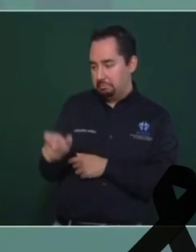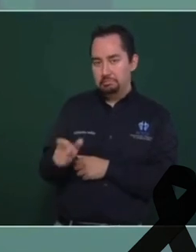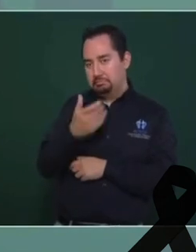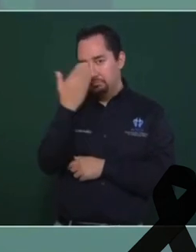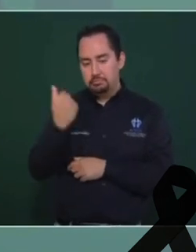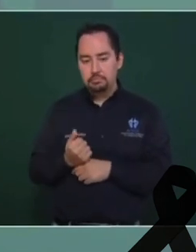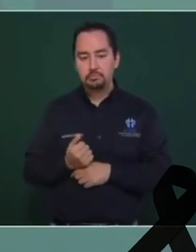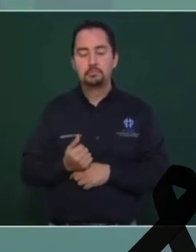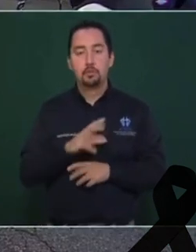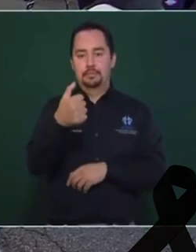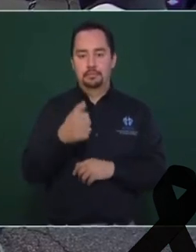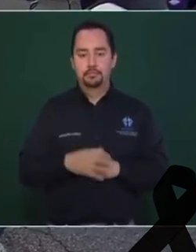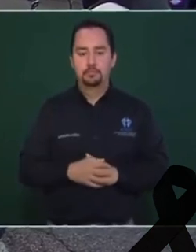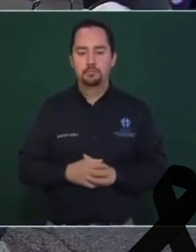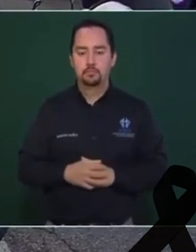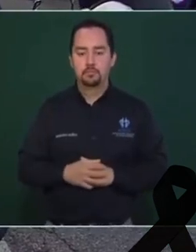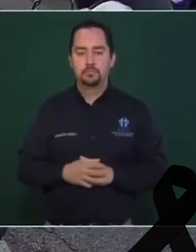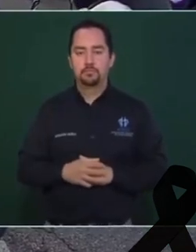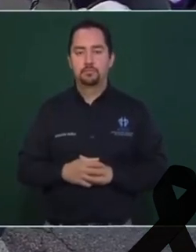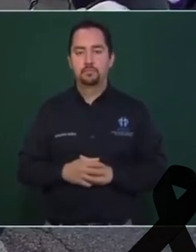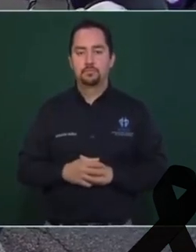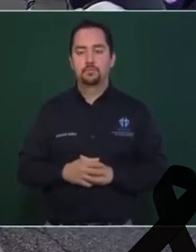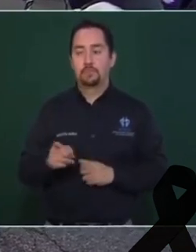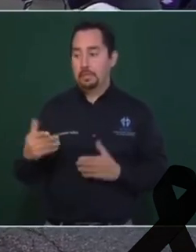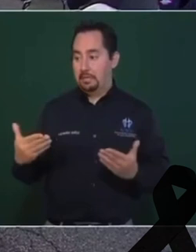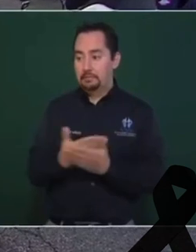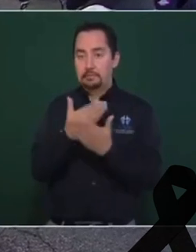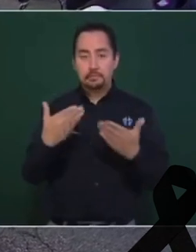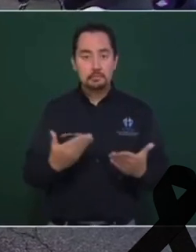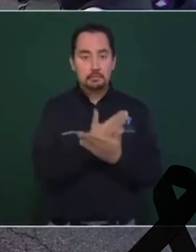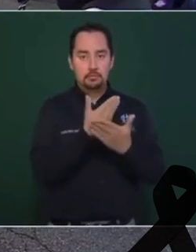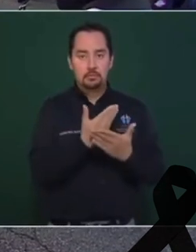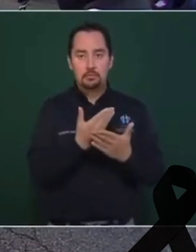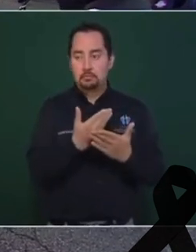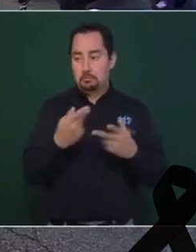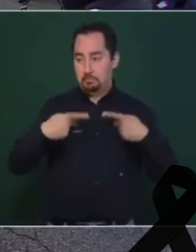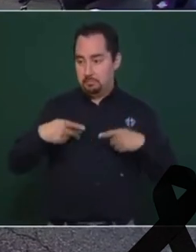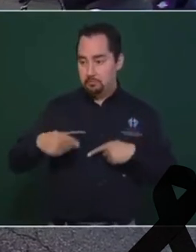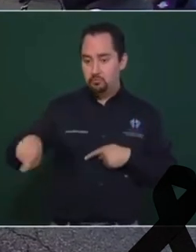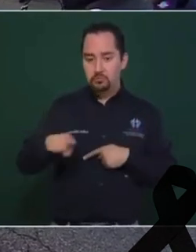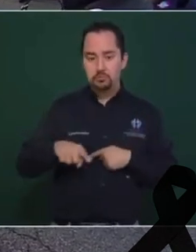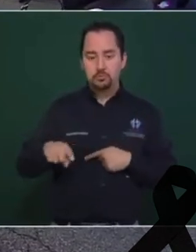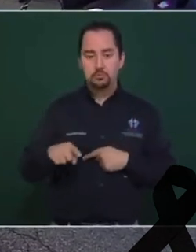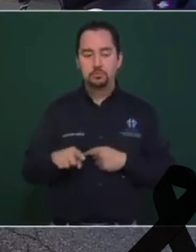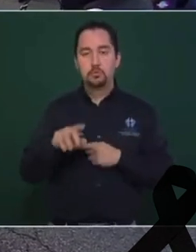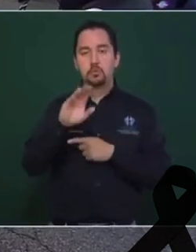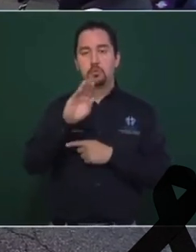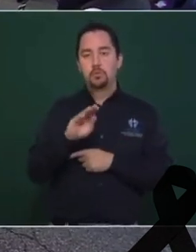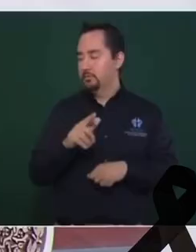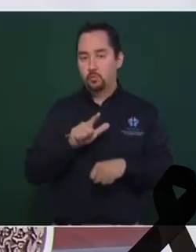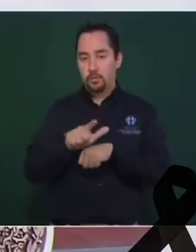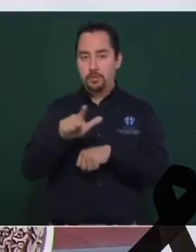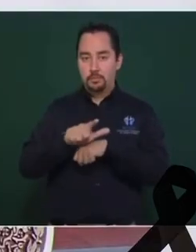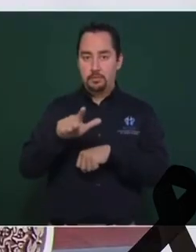166. Las nacionalidades de las personas lesionadas, 95 de